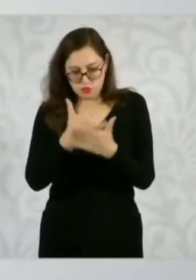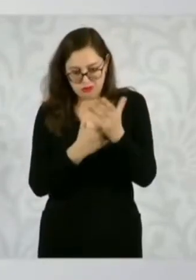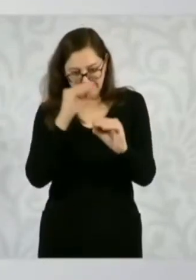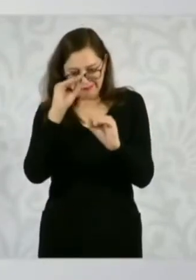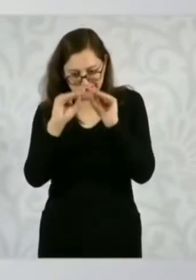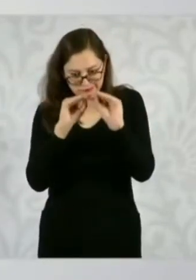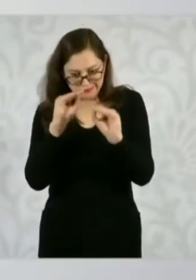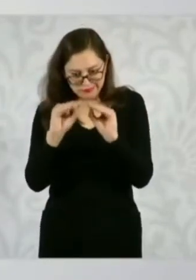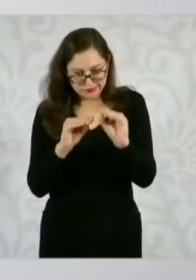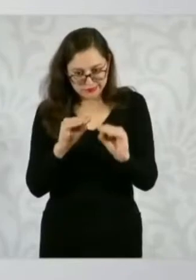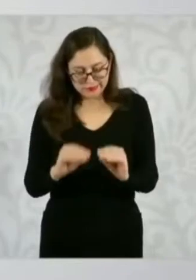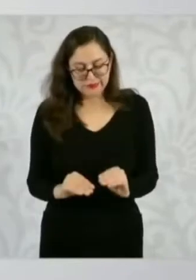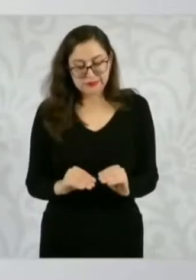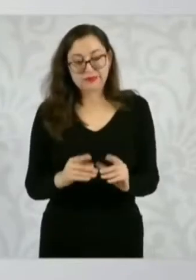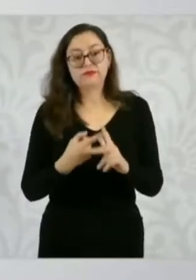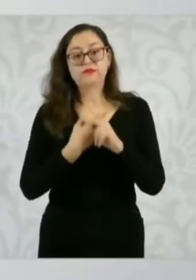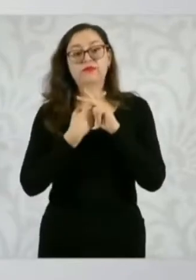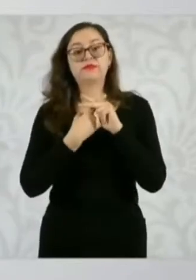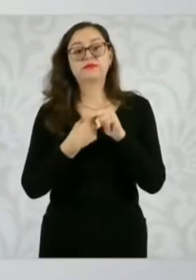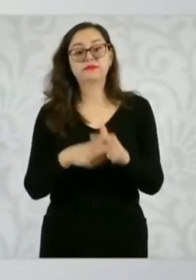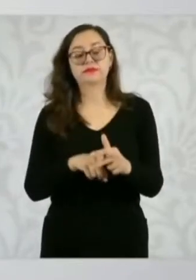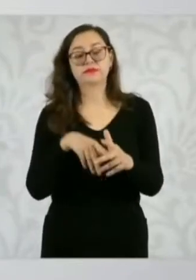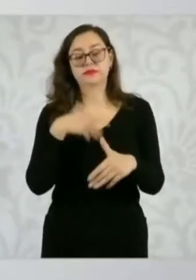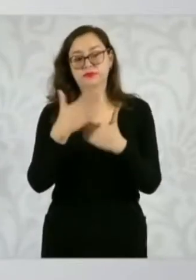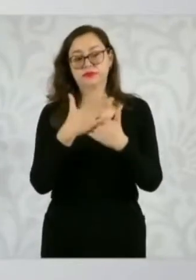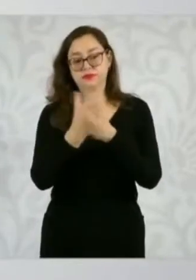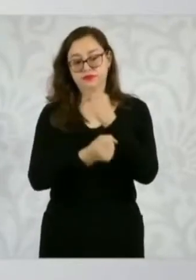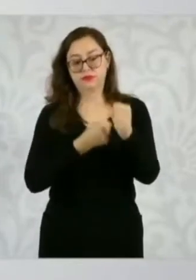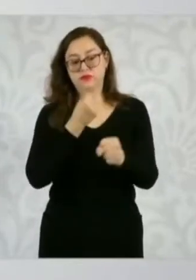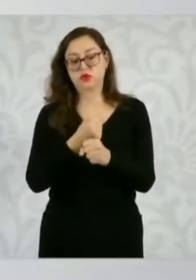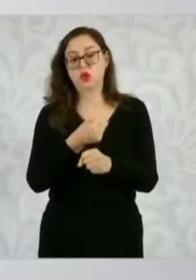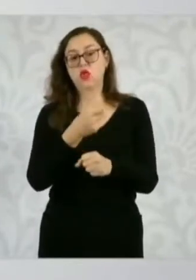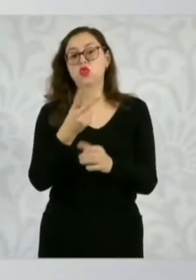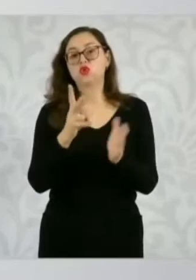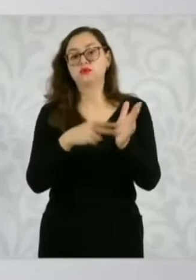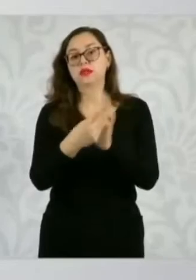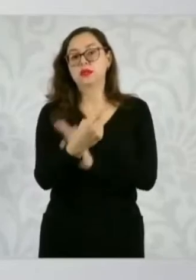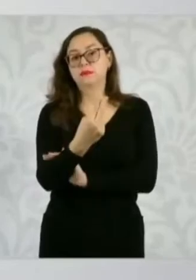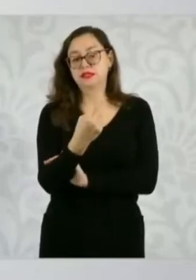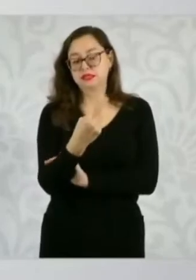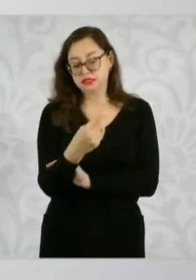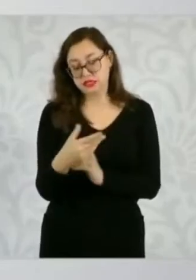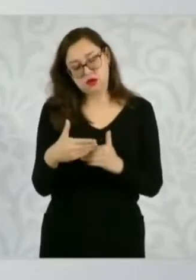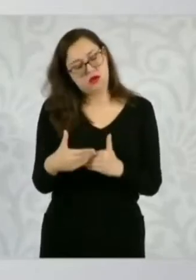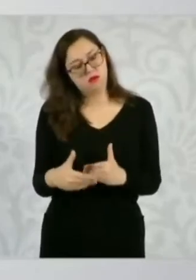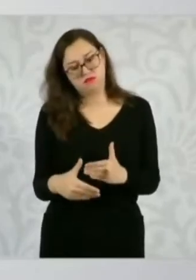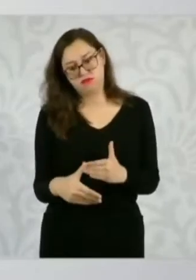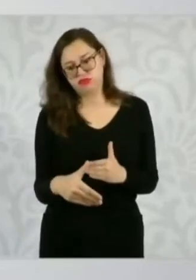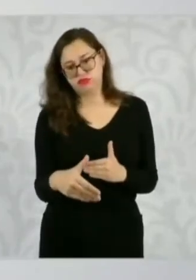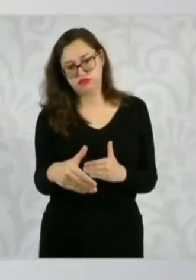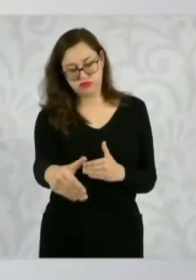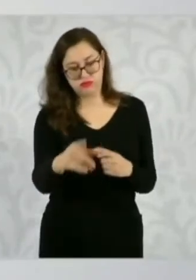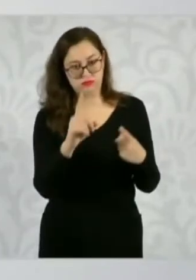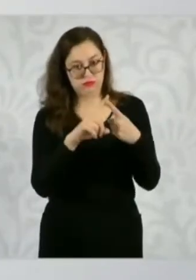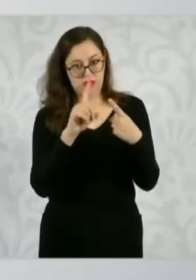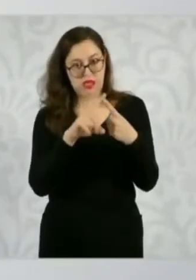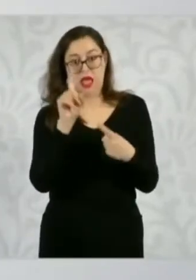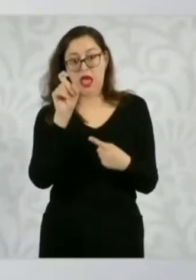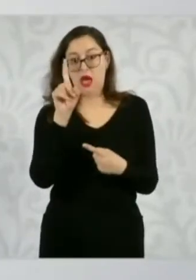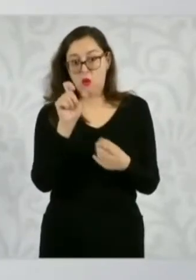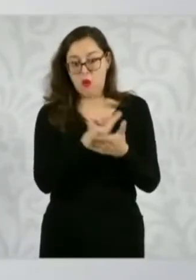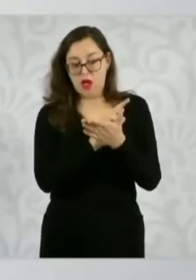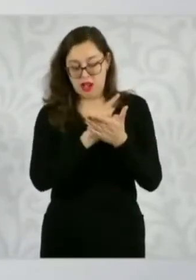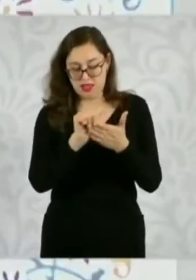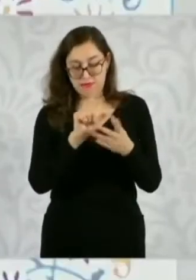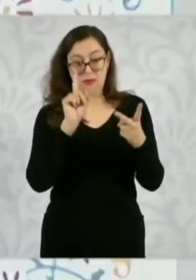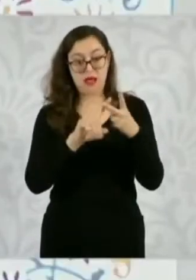iniciando en el 2025 de varios años, para garantizar el acceso al agua potable, el